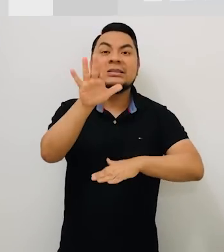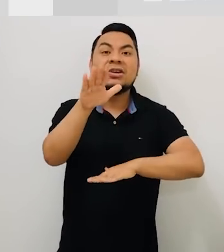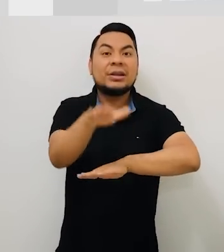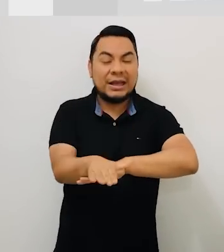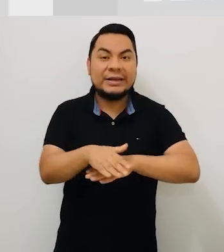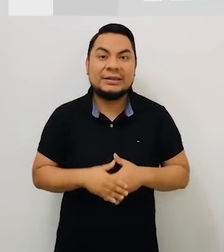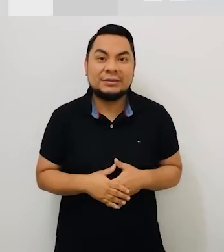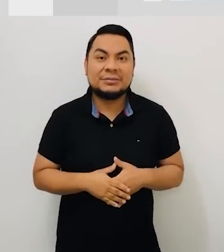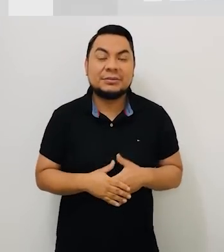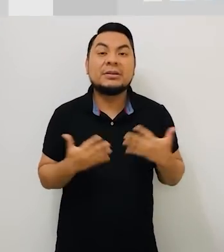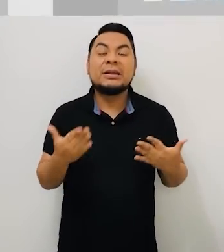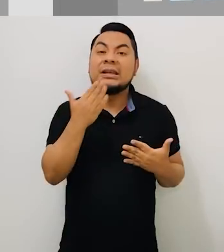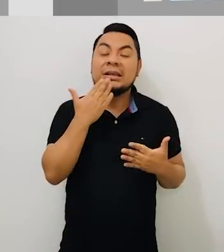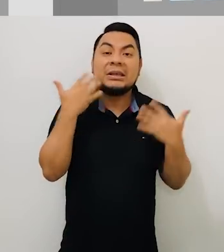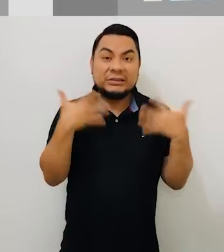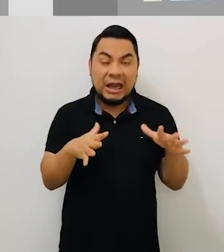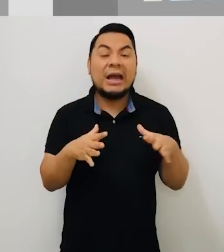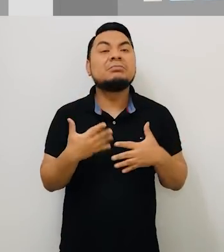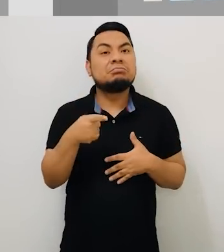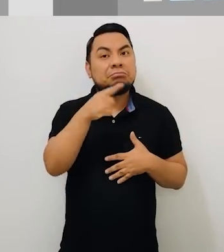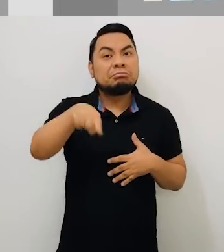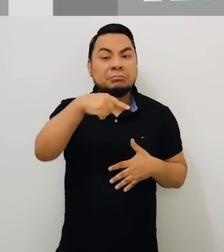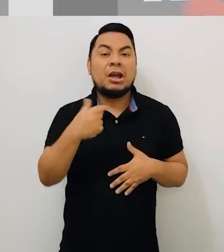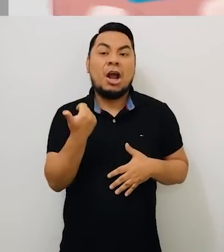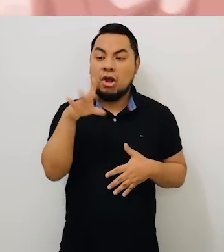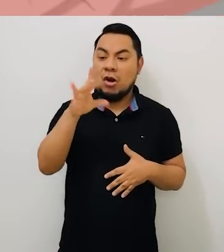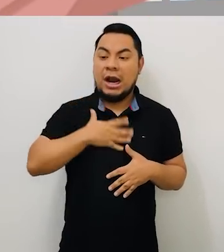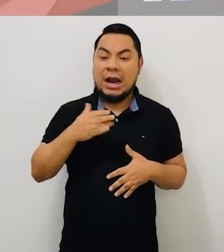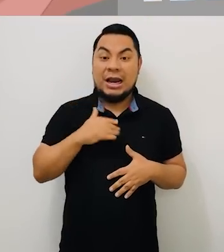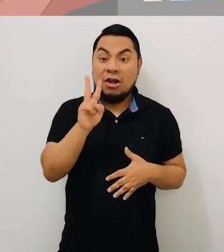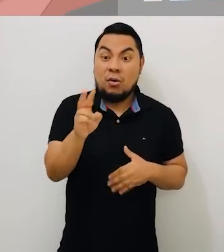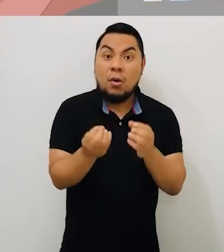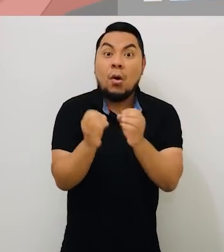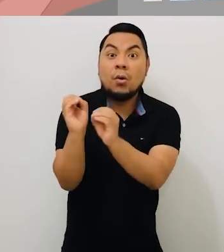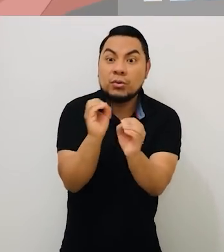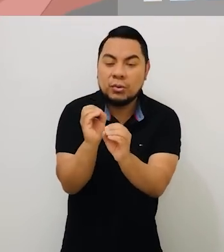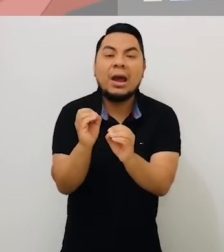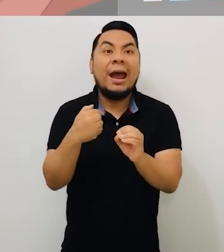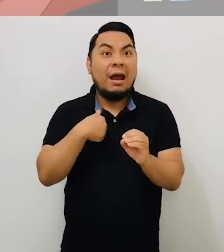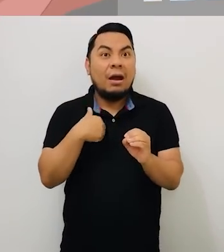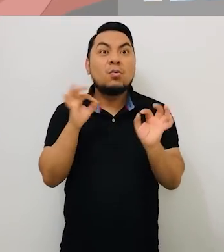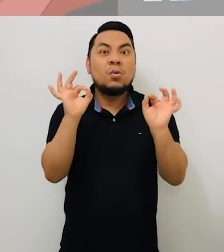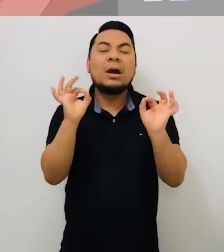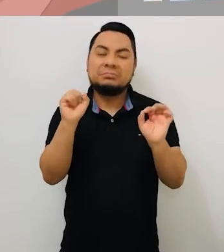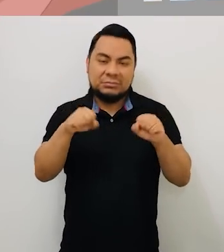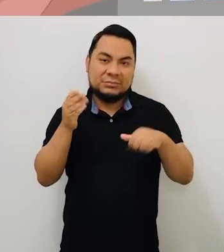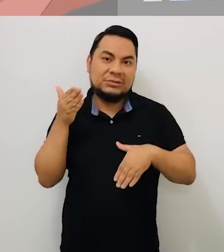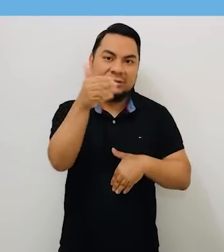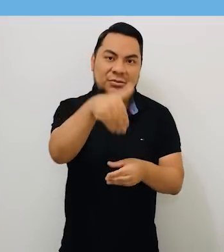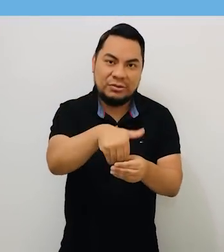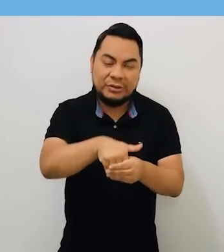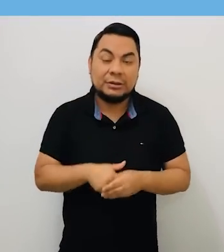mañana hasta las 5 de la tarde. Quienes cumplan 18 años hasta el 2 de octubre también deberán votar.